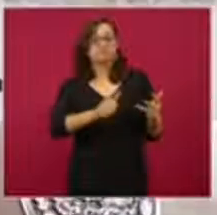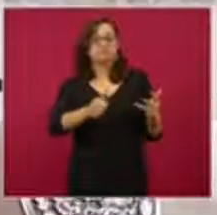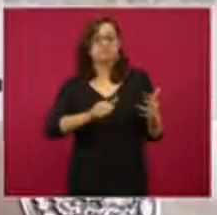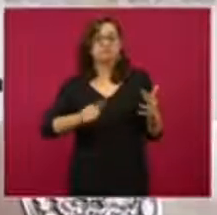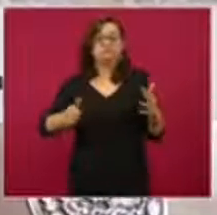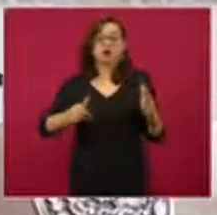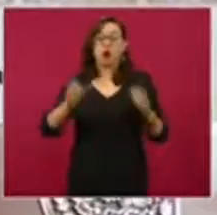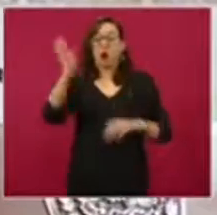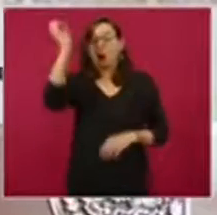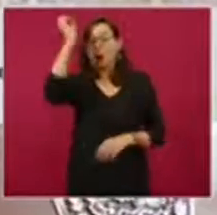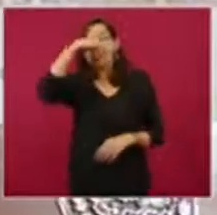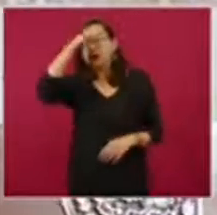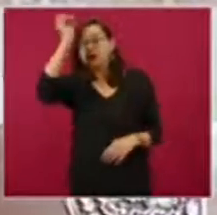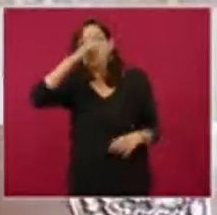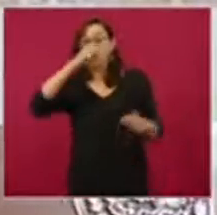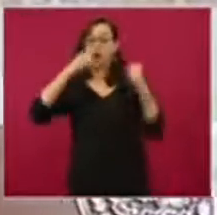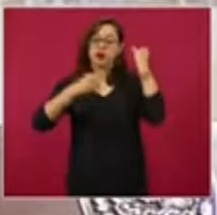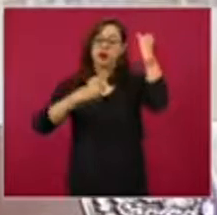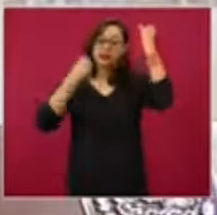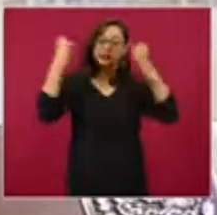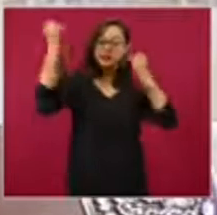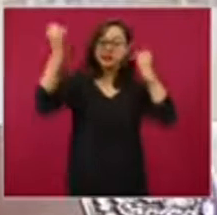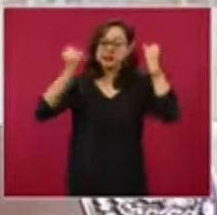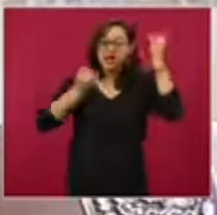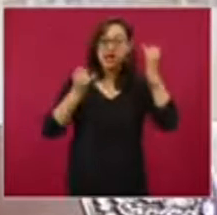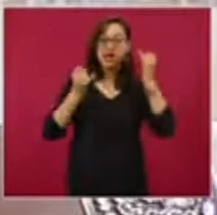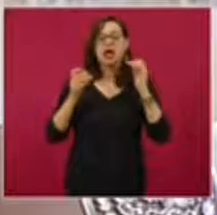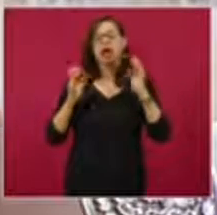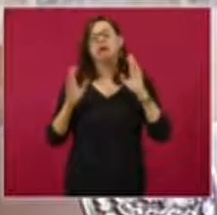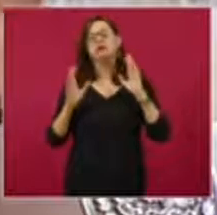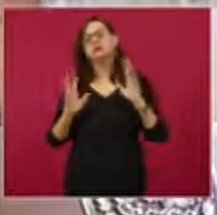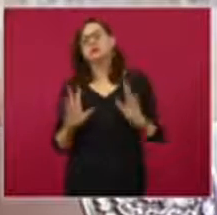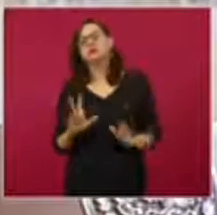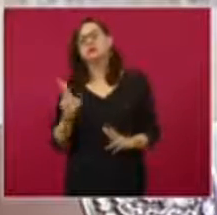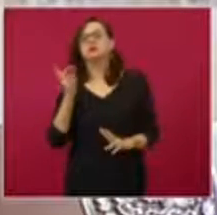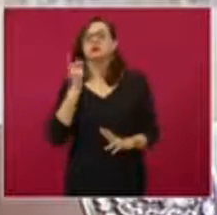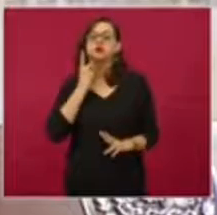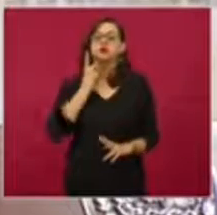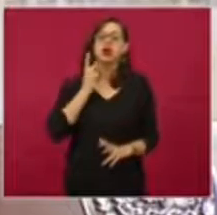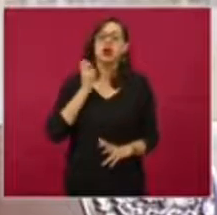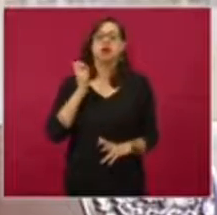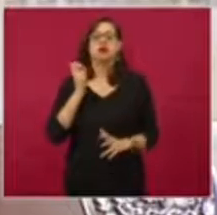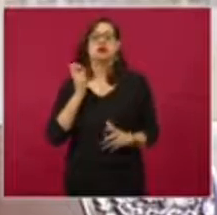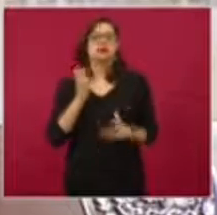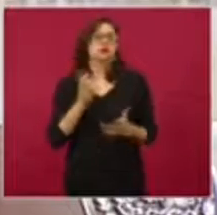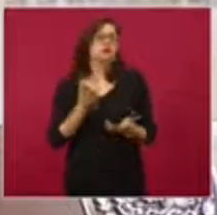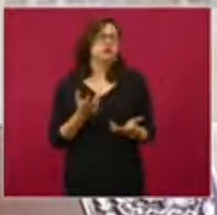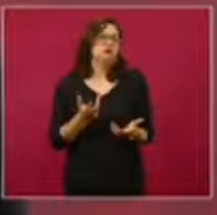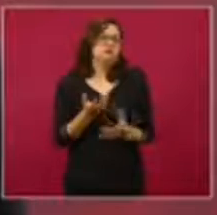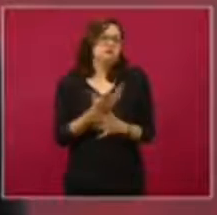posturas de legisladores que